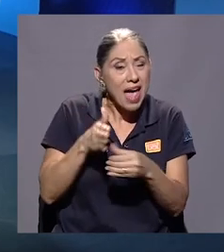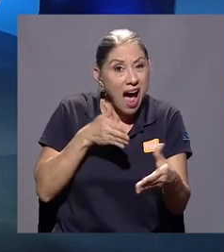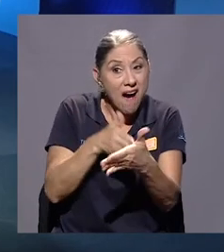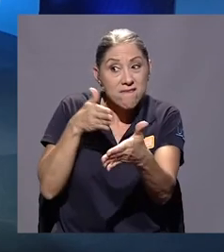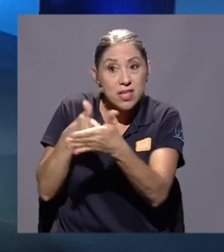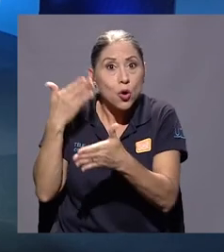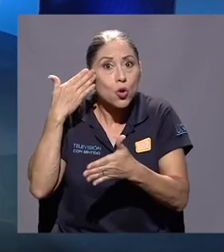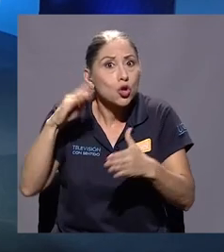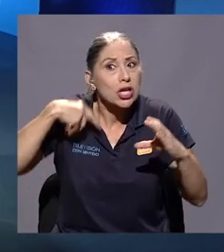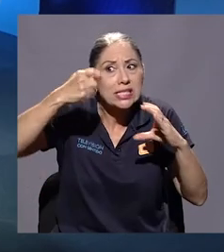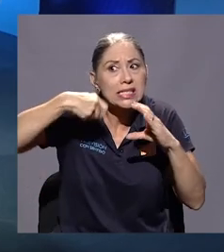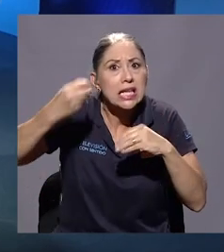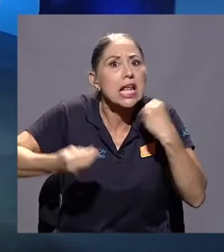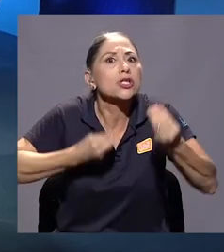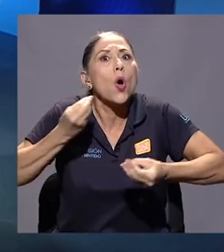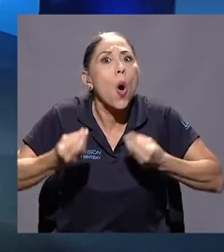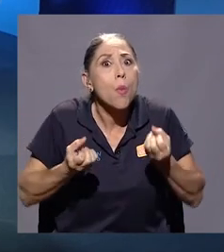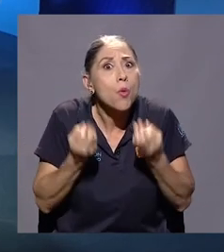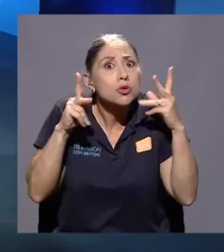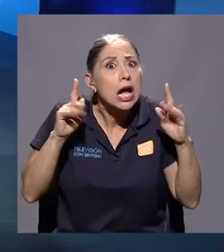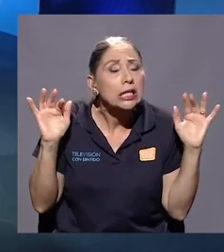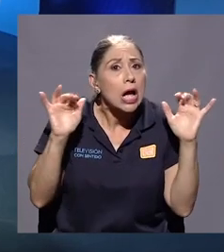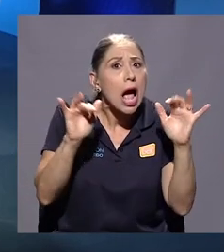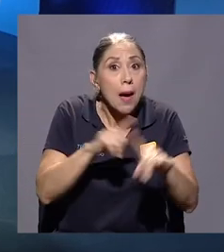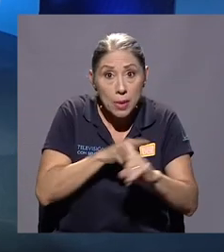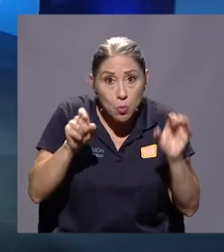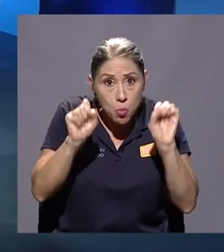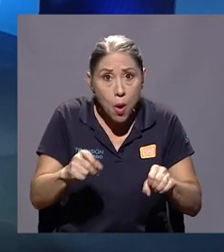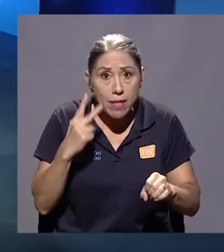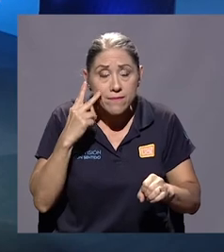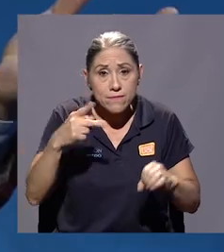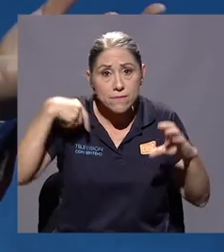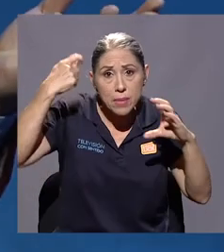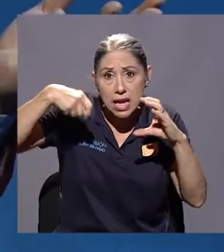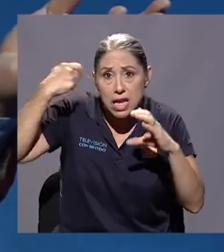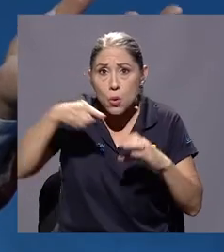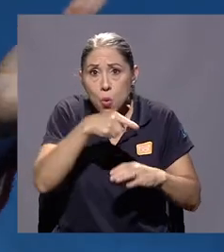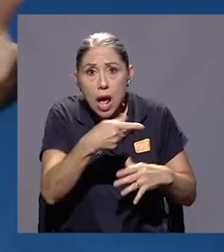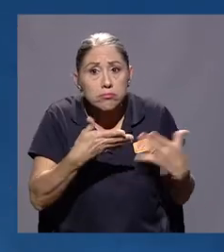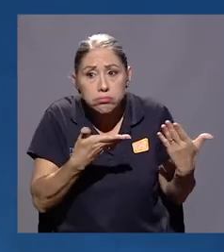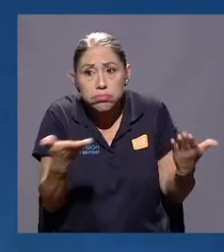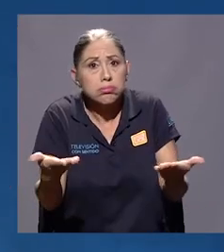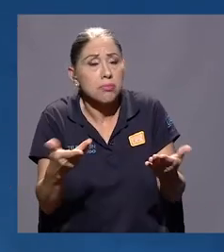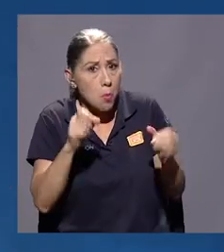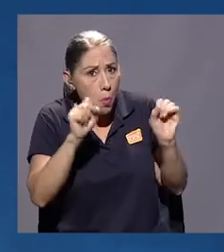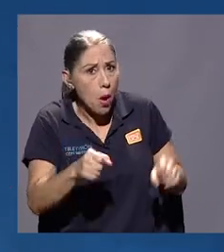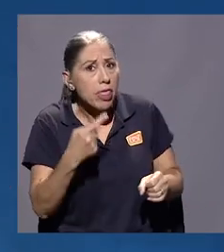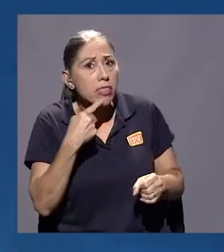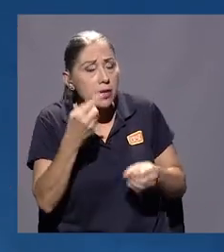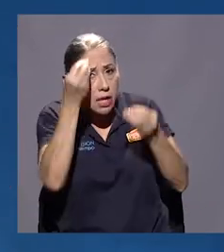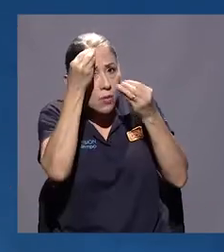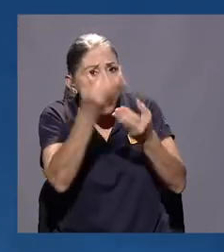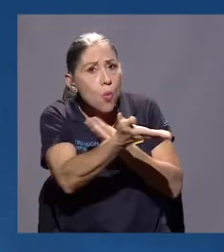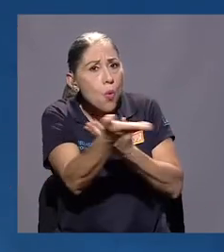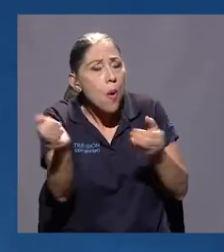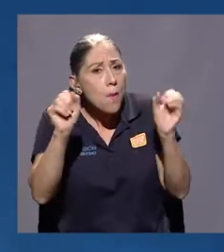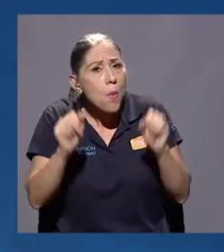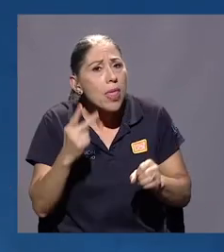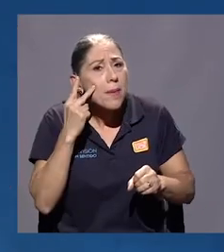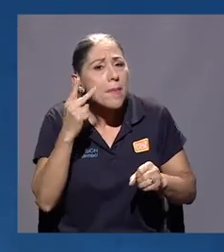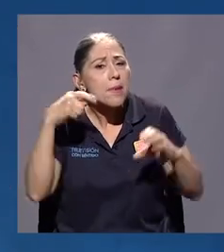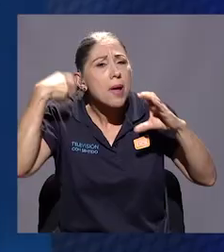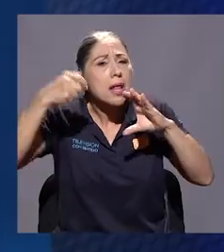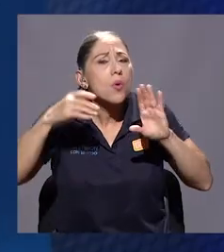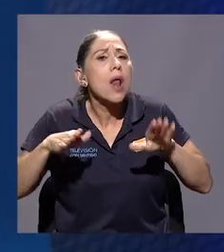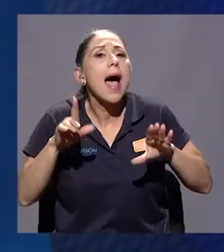cines, pero lo importante es que la película está disponible, se puede ver y quisiera que le contaras a la gente cómo pueden ver El